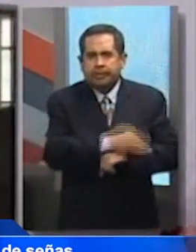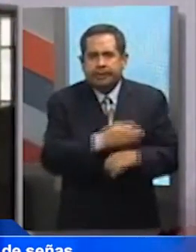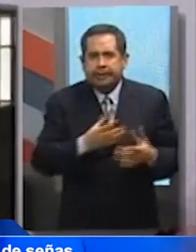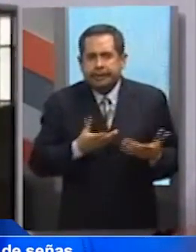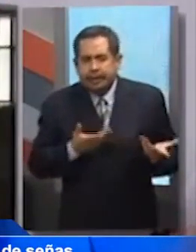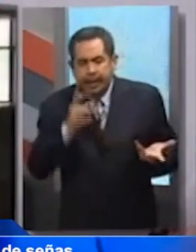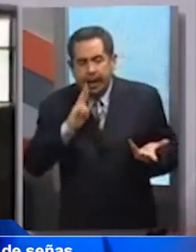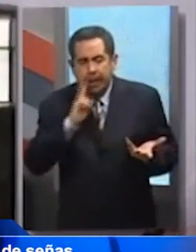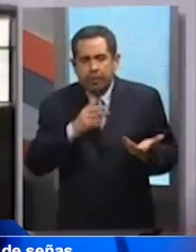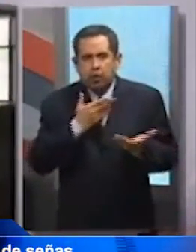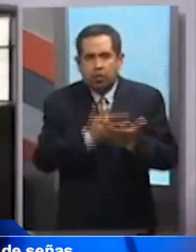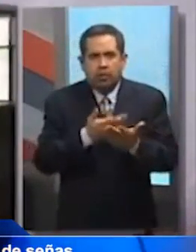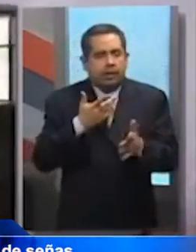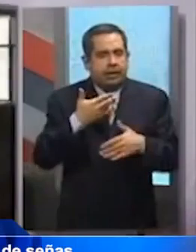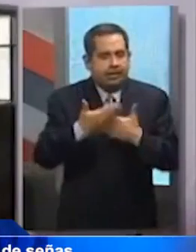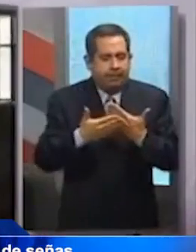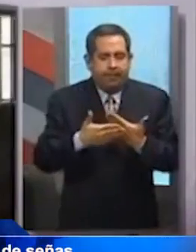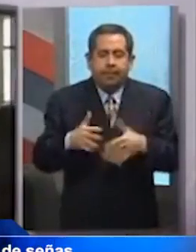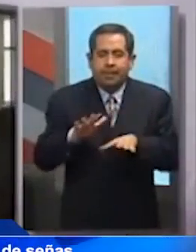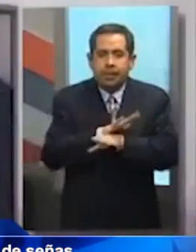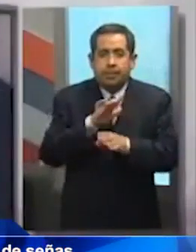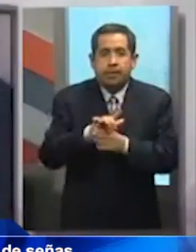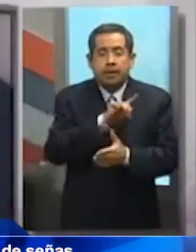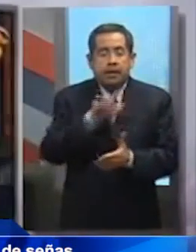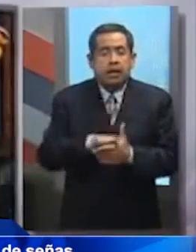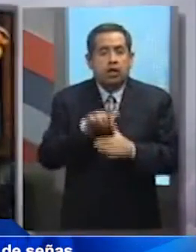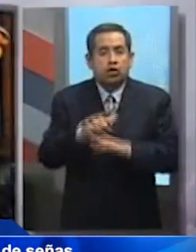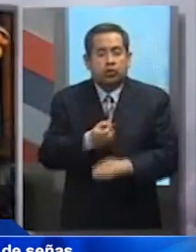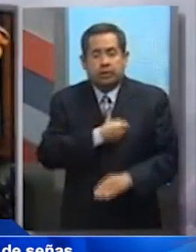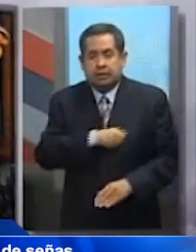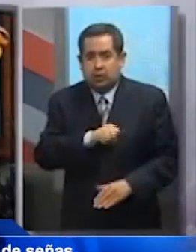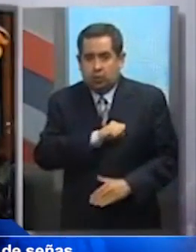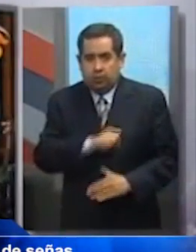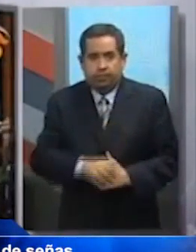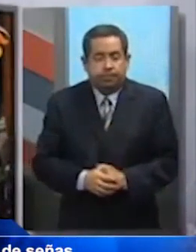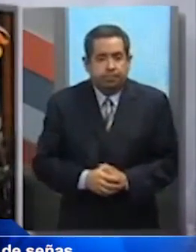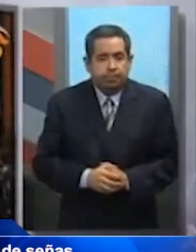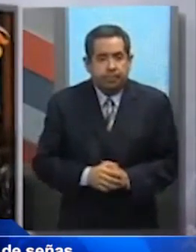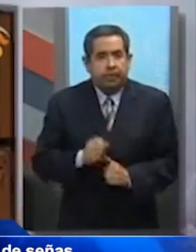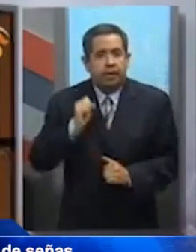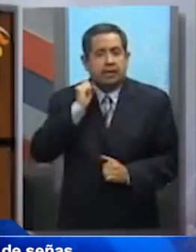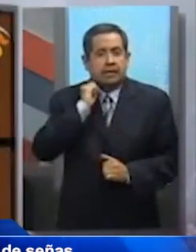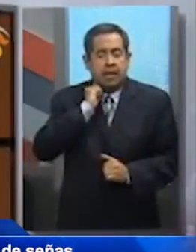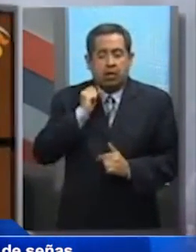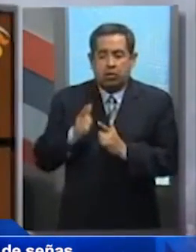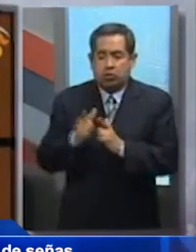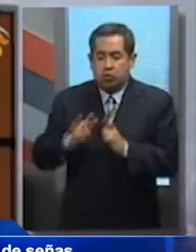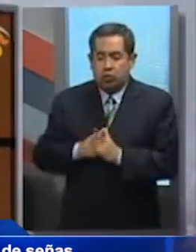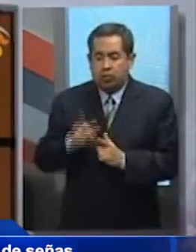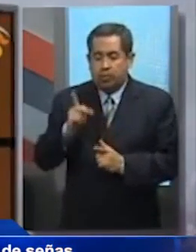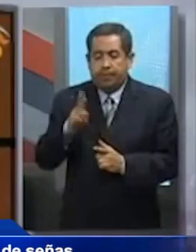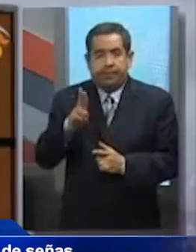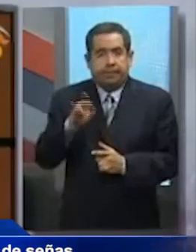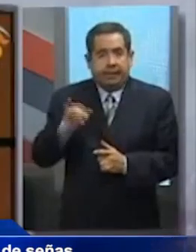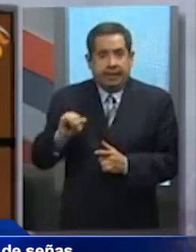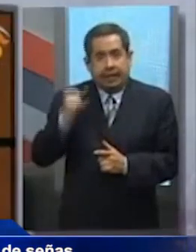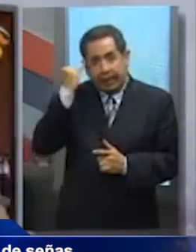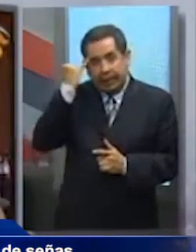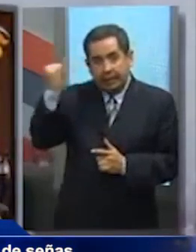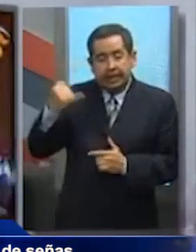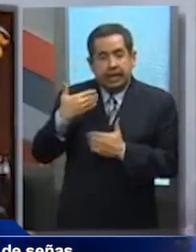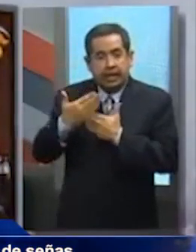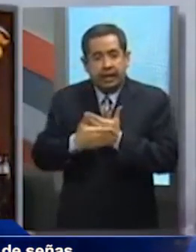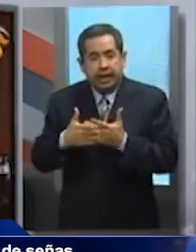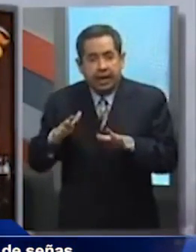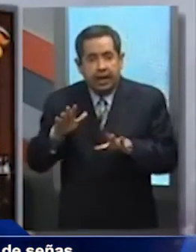plantea reformar disposiciones de la Ley General de Salud. Senadoras del Grupo Parlamentario del PRI presentaron una iniciativa que reforma,